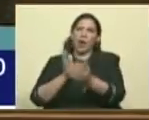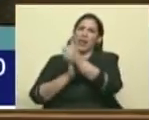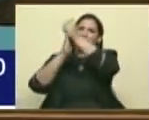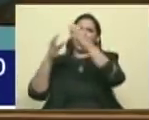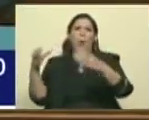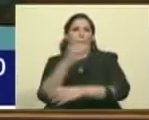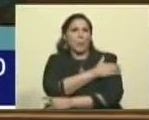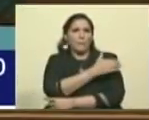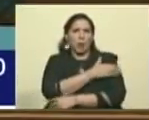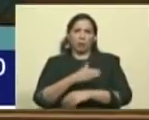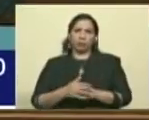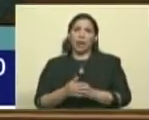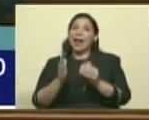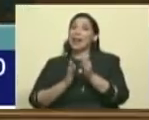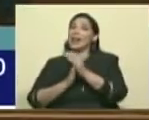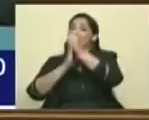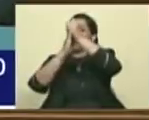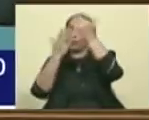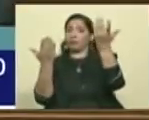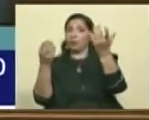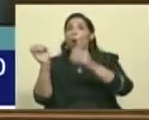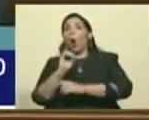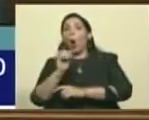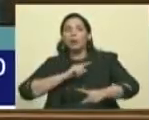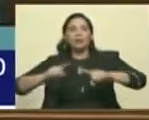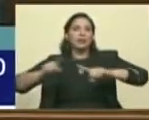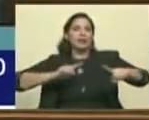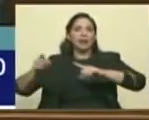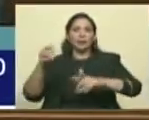No de la oposición, del liderazgo o de la dirigencia opositor.